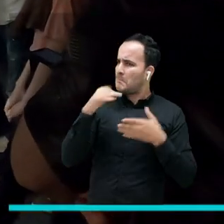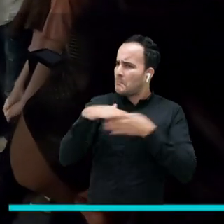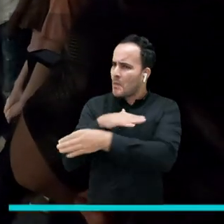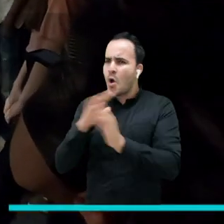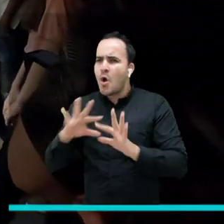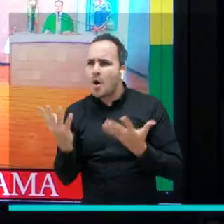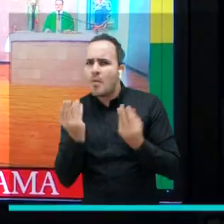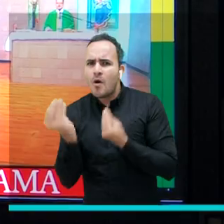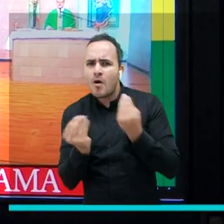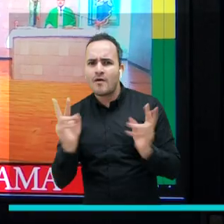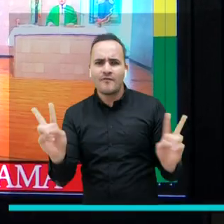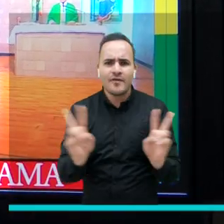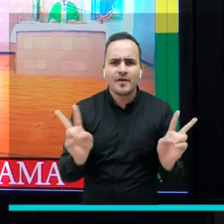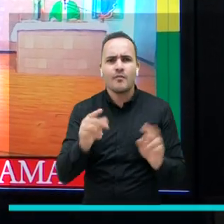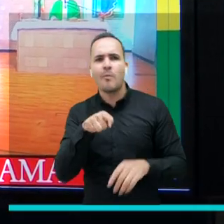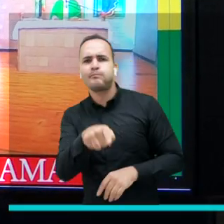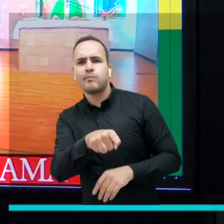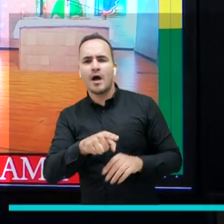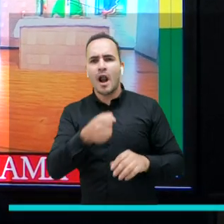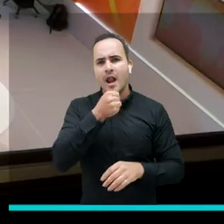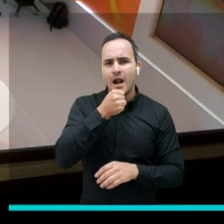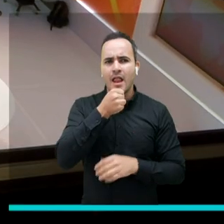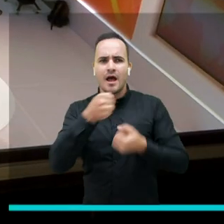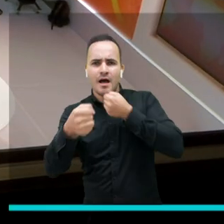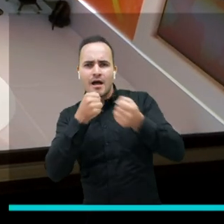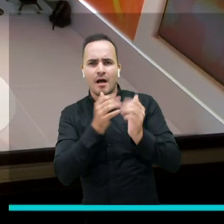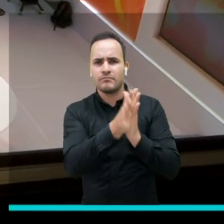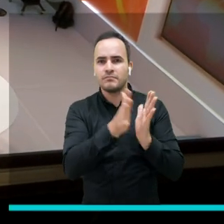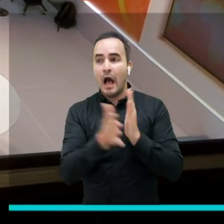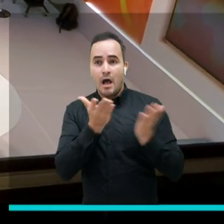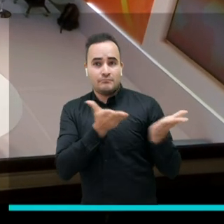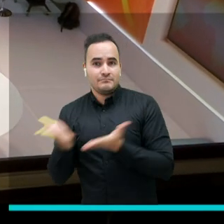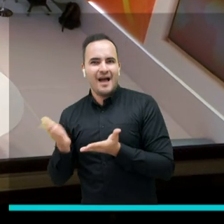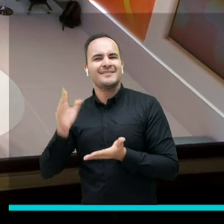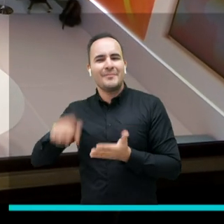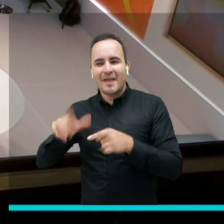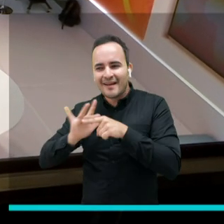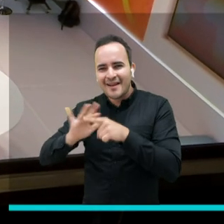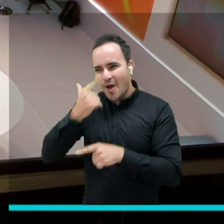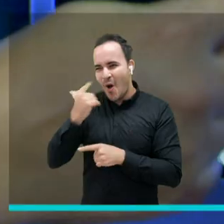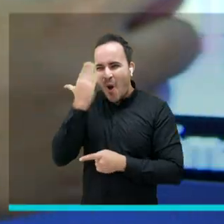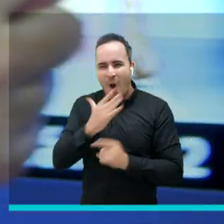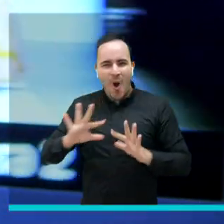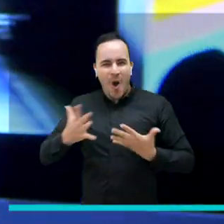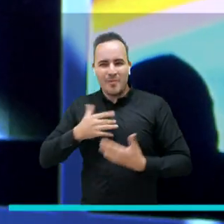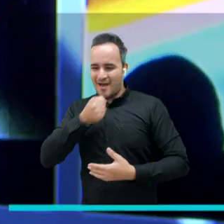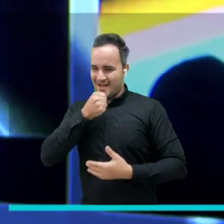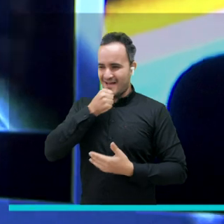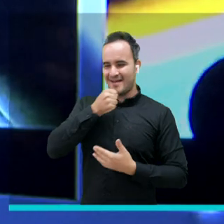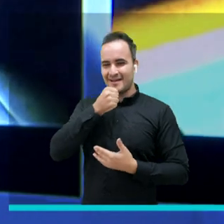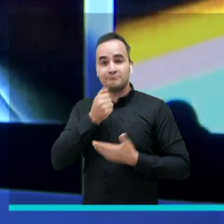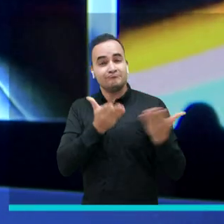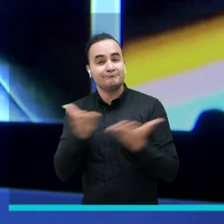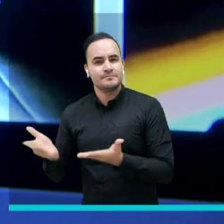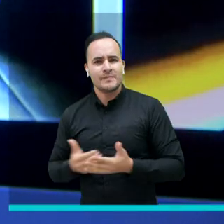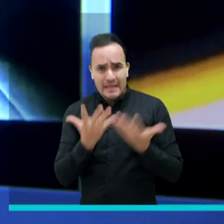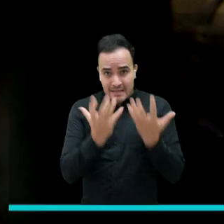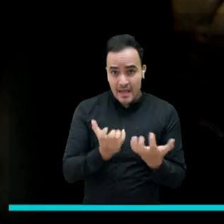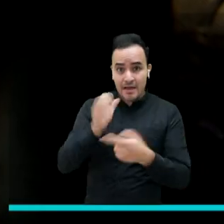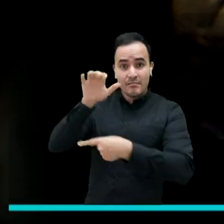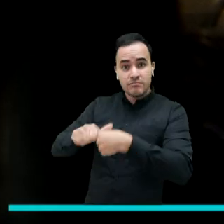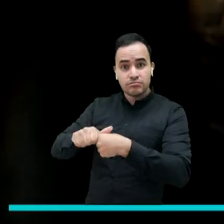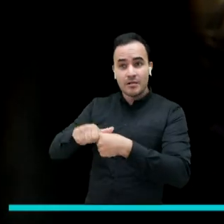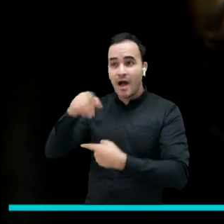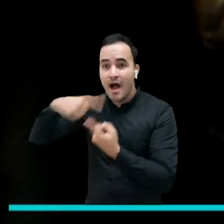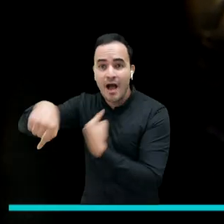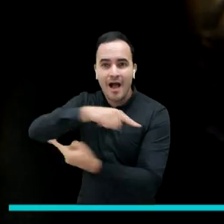contenidos en vivo y en directo, conocer a los presentadores y realizar sus propias producciones de televisión. Para vivir esta experiencia, las